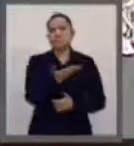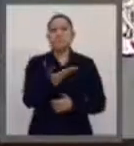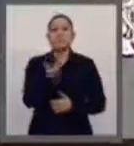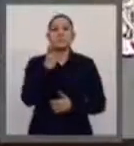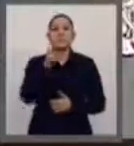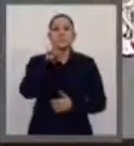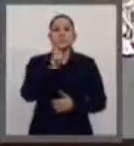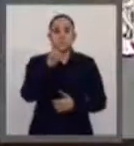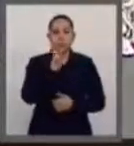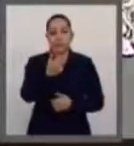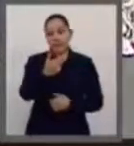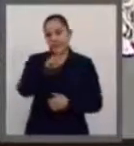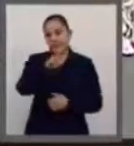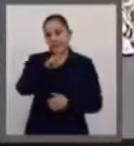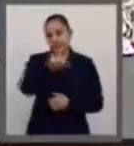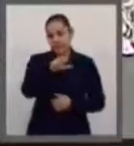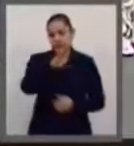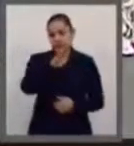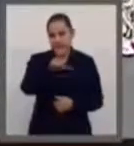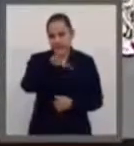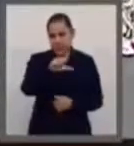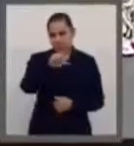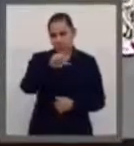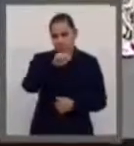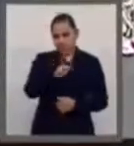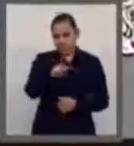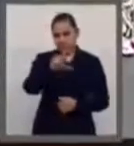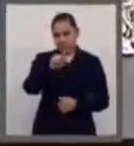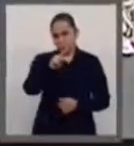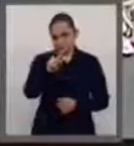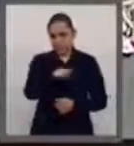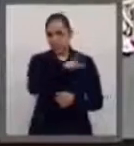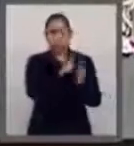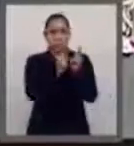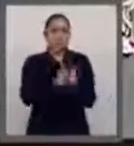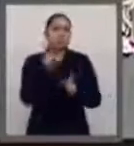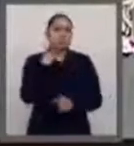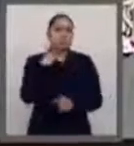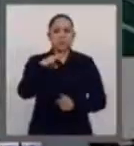A la diputada Irma Rebeca López López del Grupo Parlamentario de Morena.